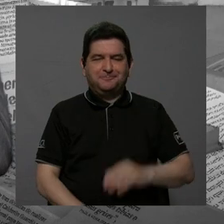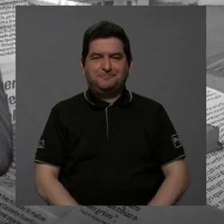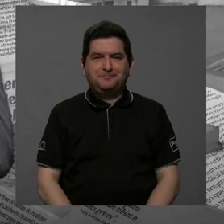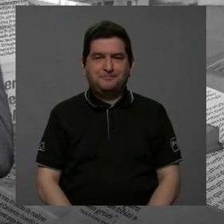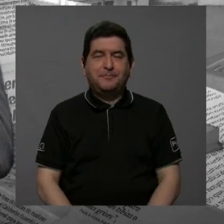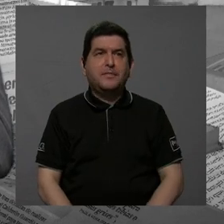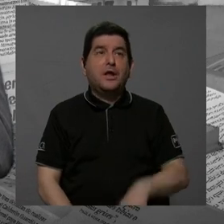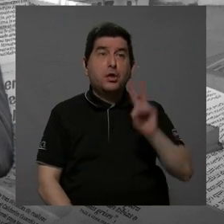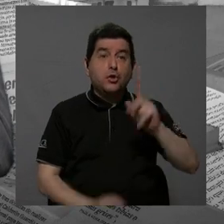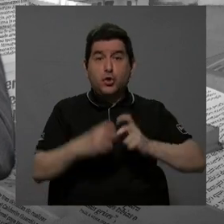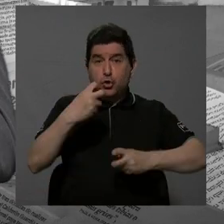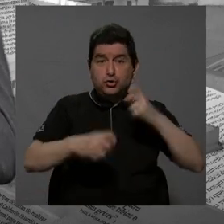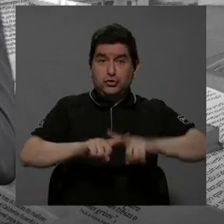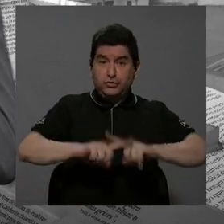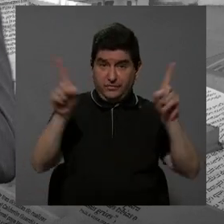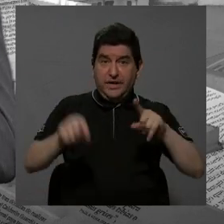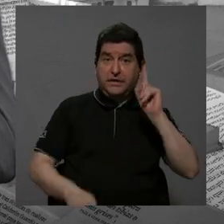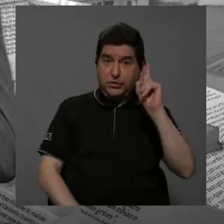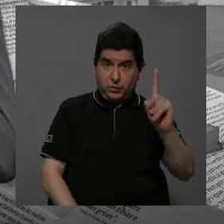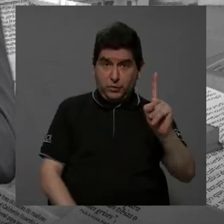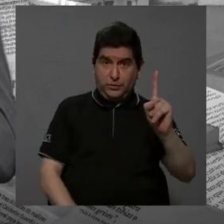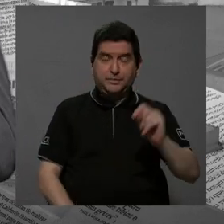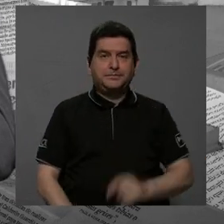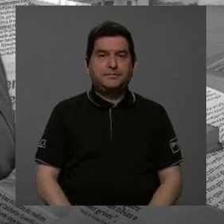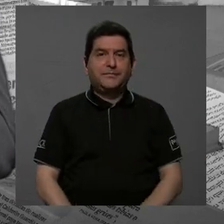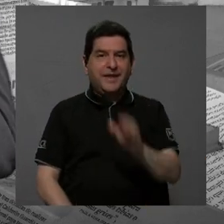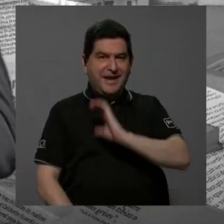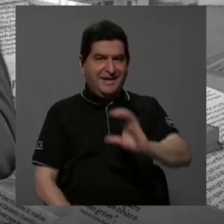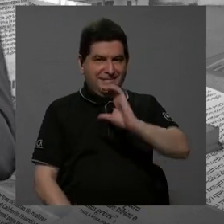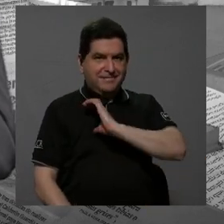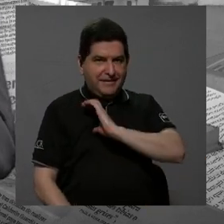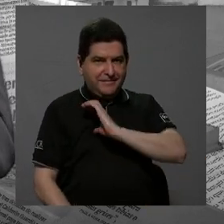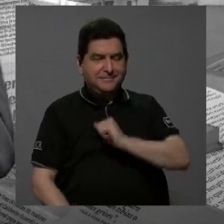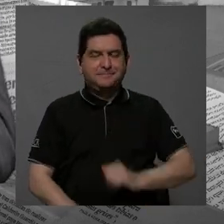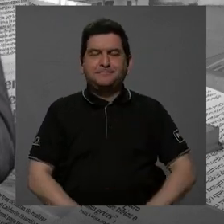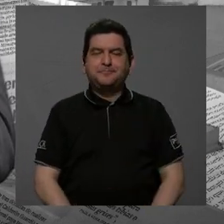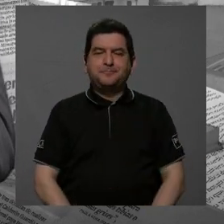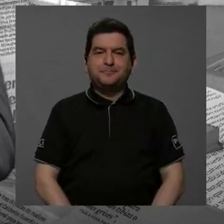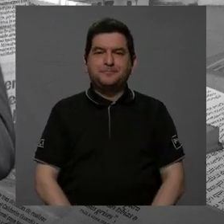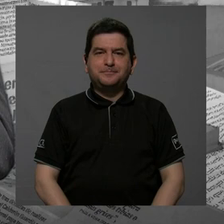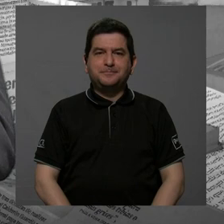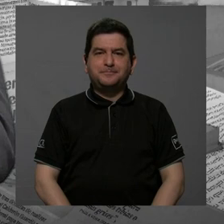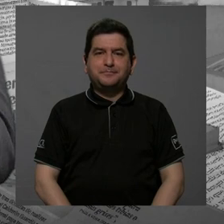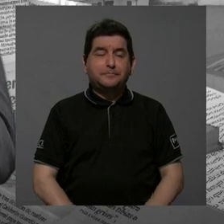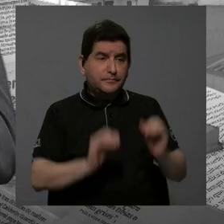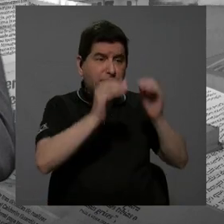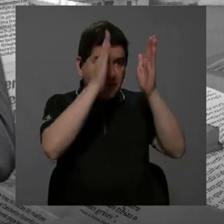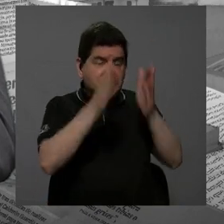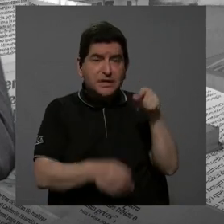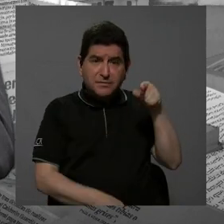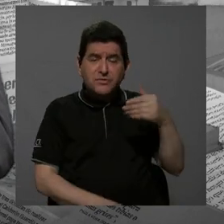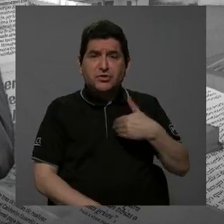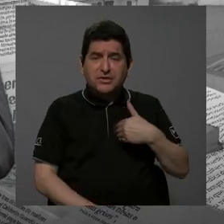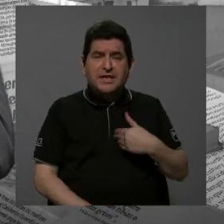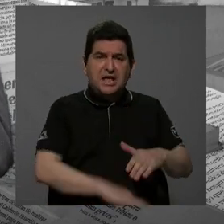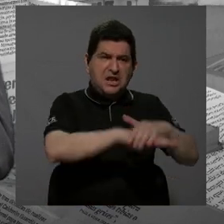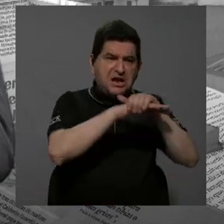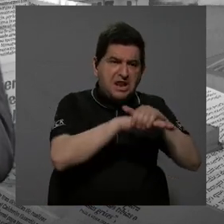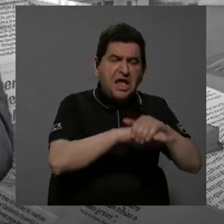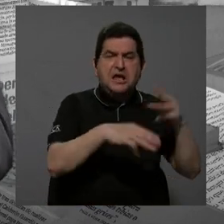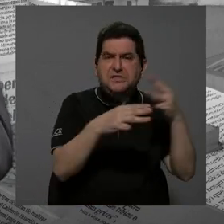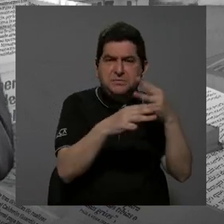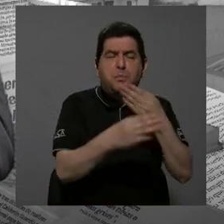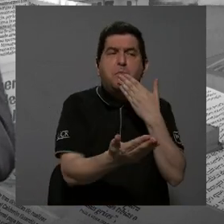son como dos problemas distintos. Un problema es la calidad, digamos, si el profe que tuve en inglés o en